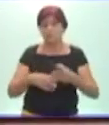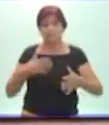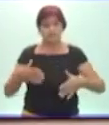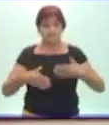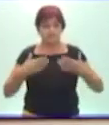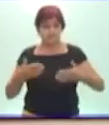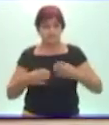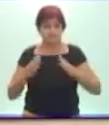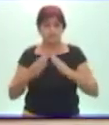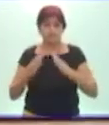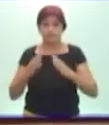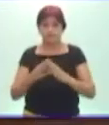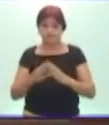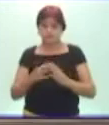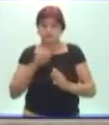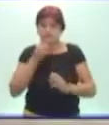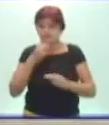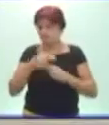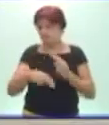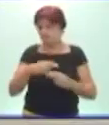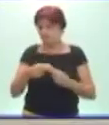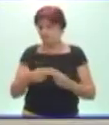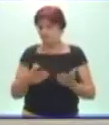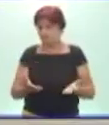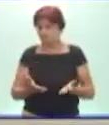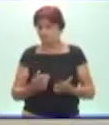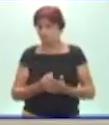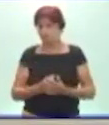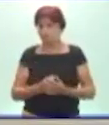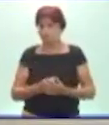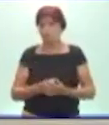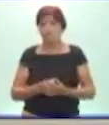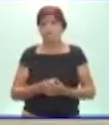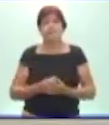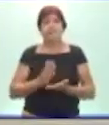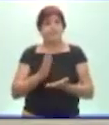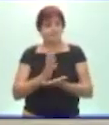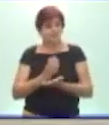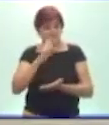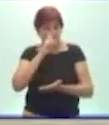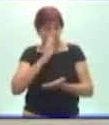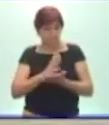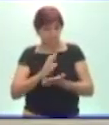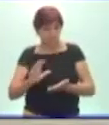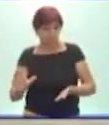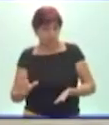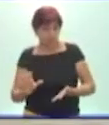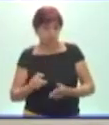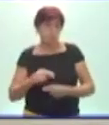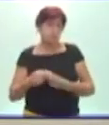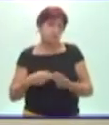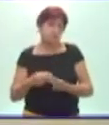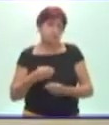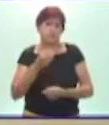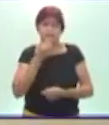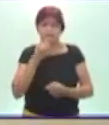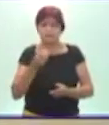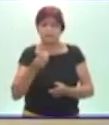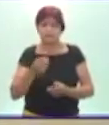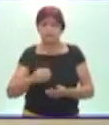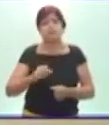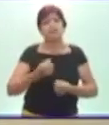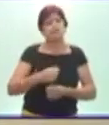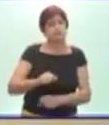¿Qué podemos hacer? El niño en edad escolar puede, como es más independiente y es mayor, él puede dedicarse a